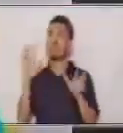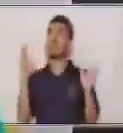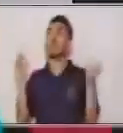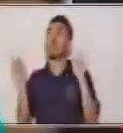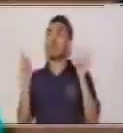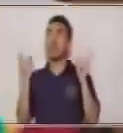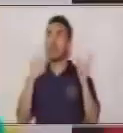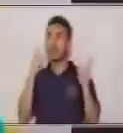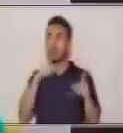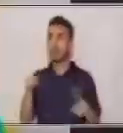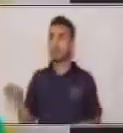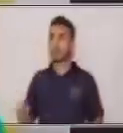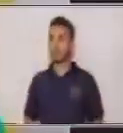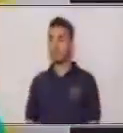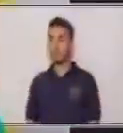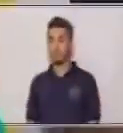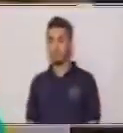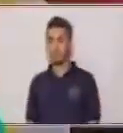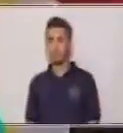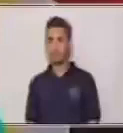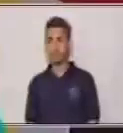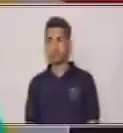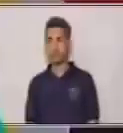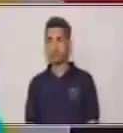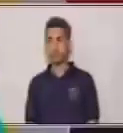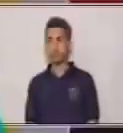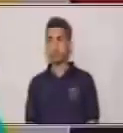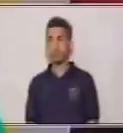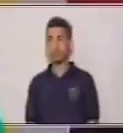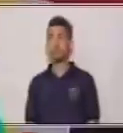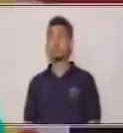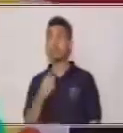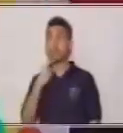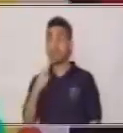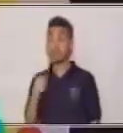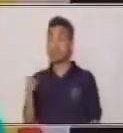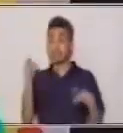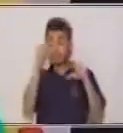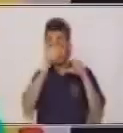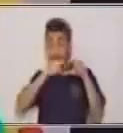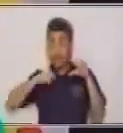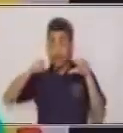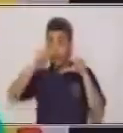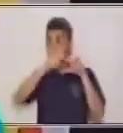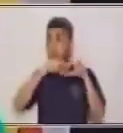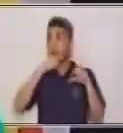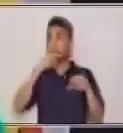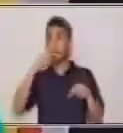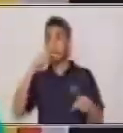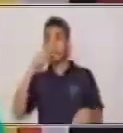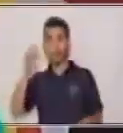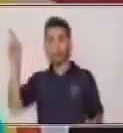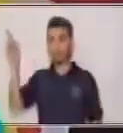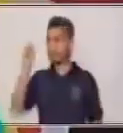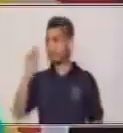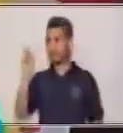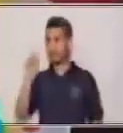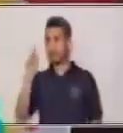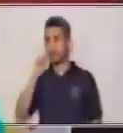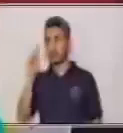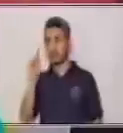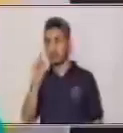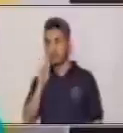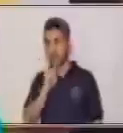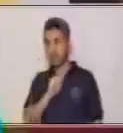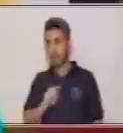encontraste? Así es. Círculo rojo, dice, en el cuadro. ¿Es este? No, no es este. Vamos